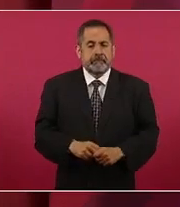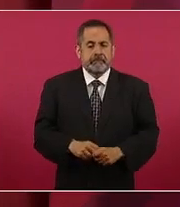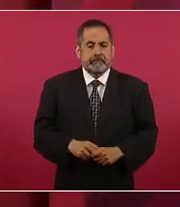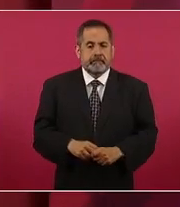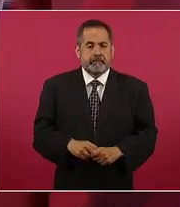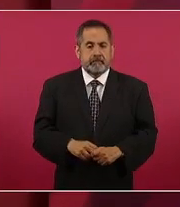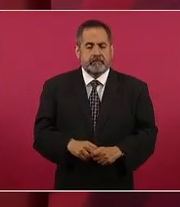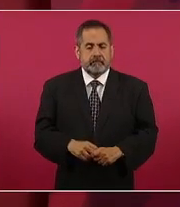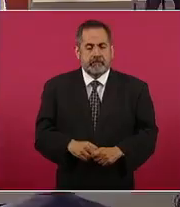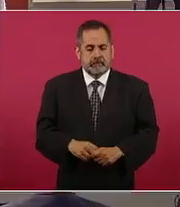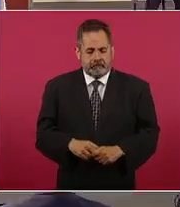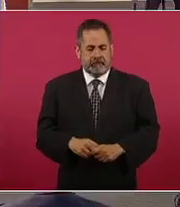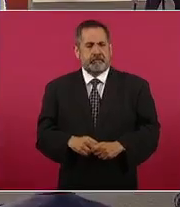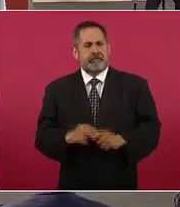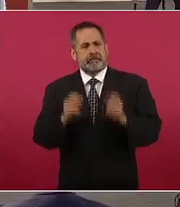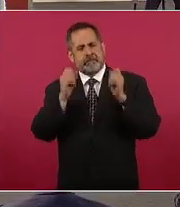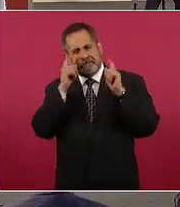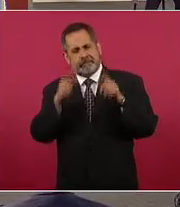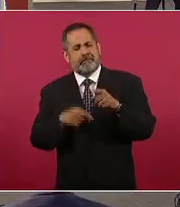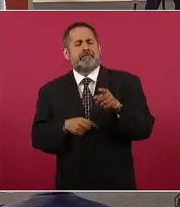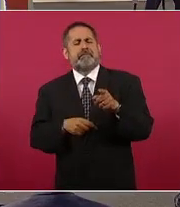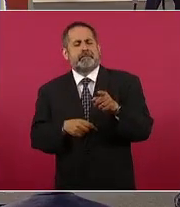me llama la atención lo de la